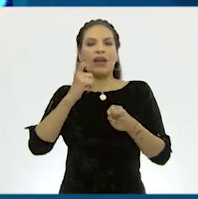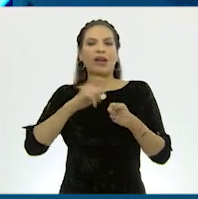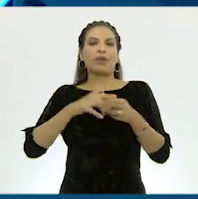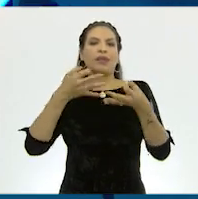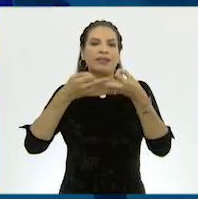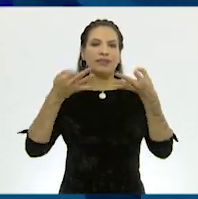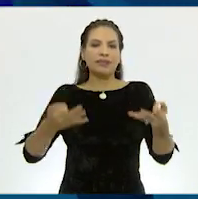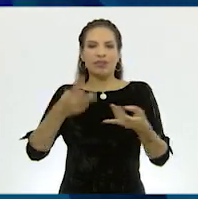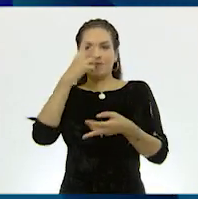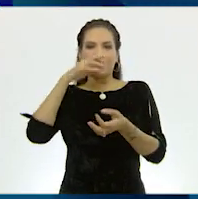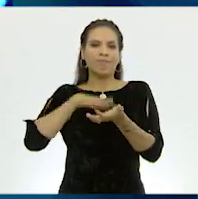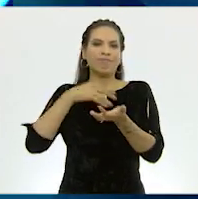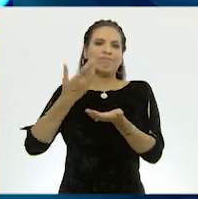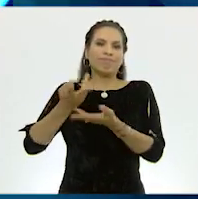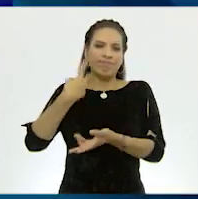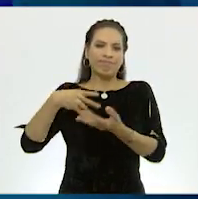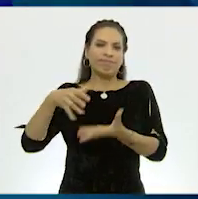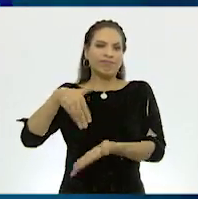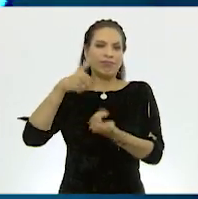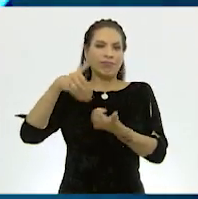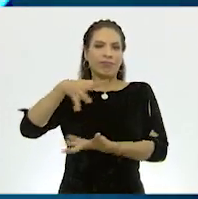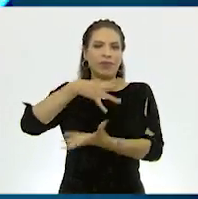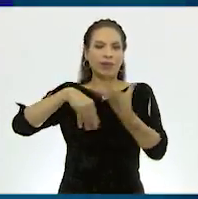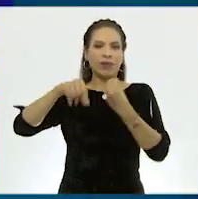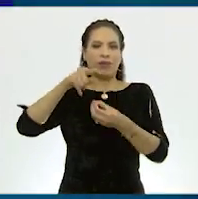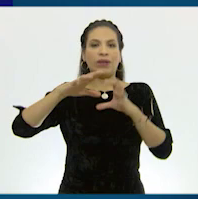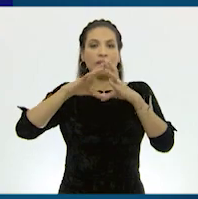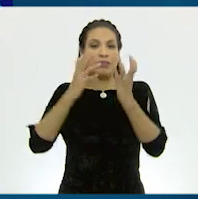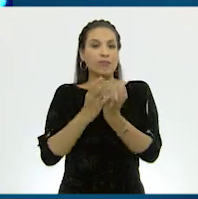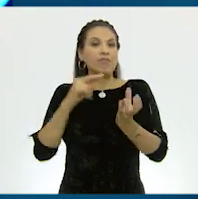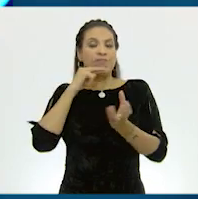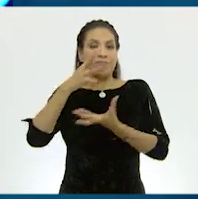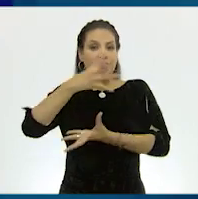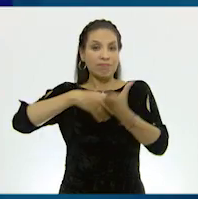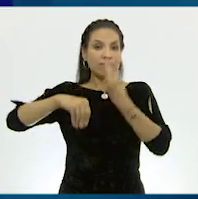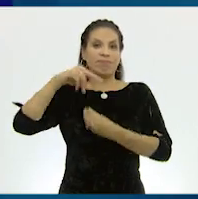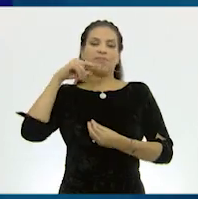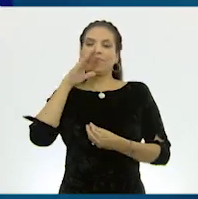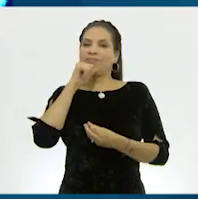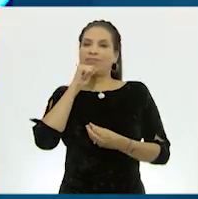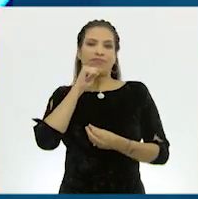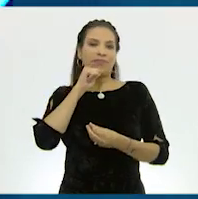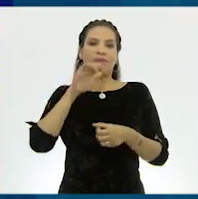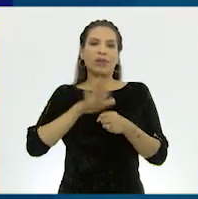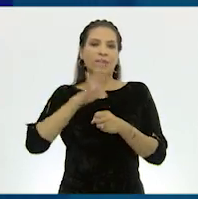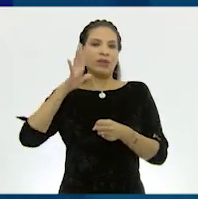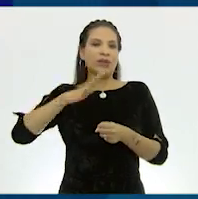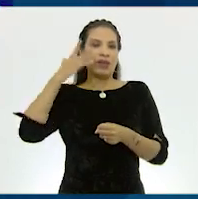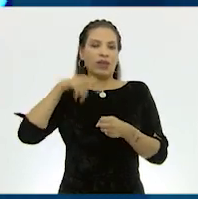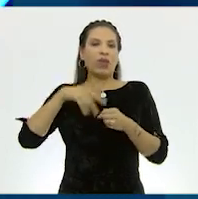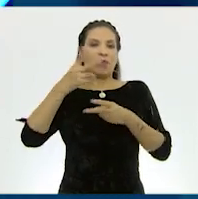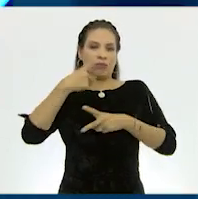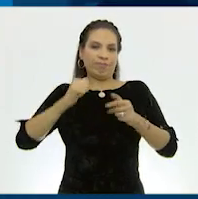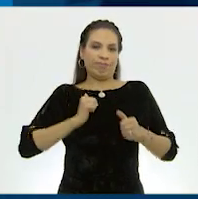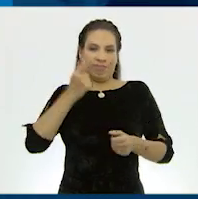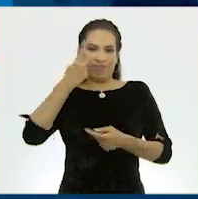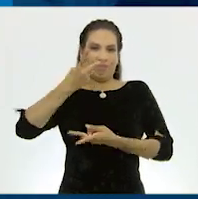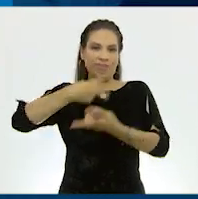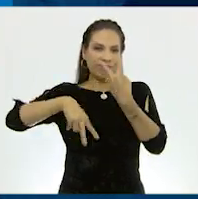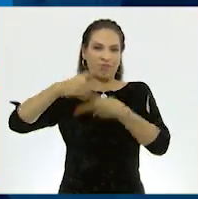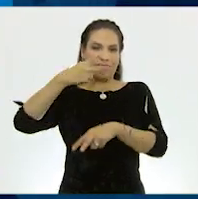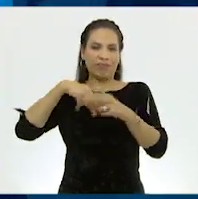explotación excesiva El planeta es incapaz de generarlos o regenerarlos al ritmo acelerado con el que se aprovechan